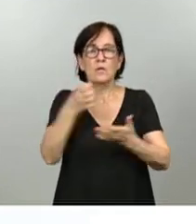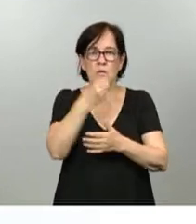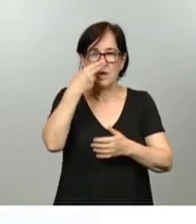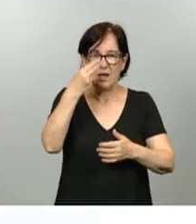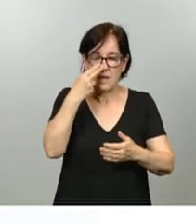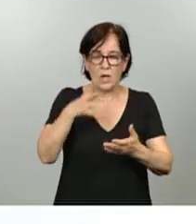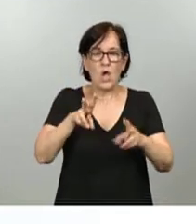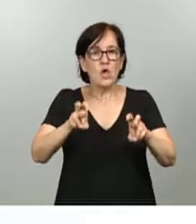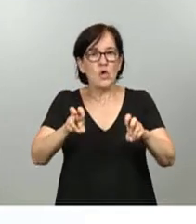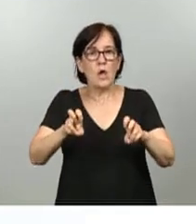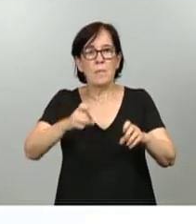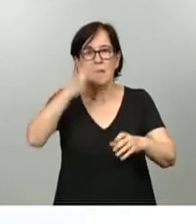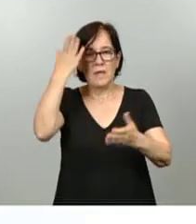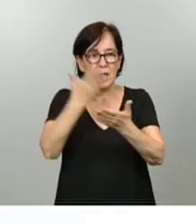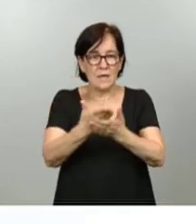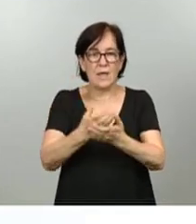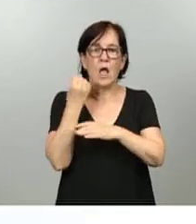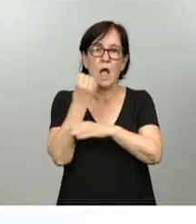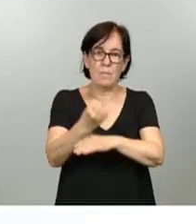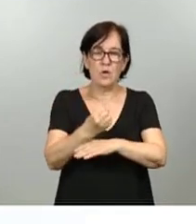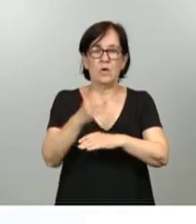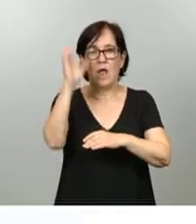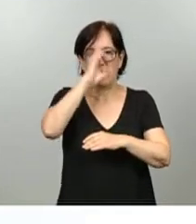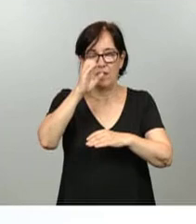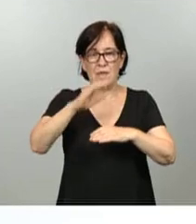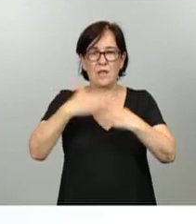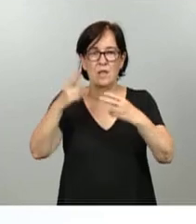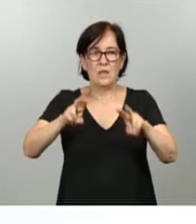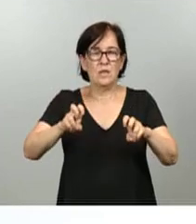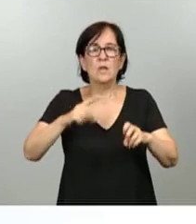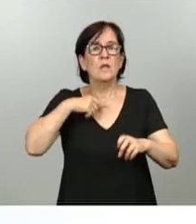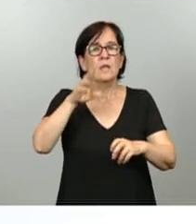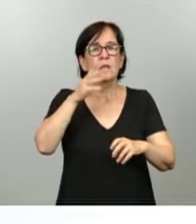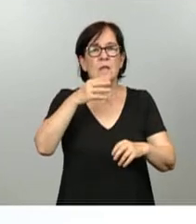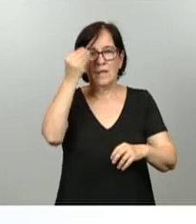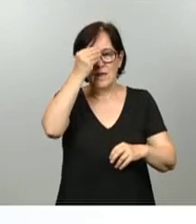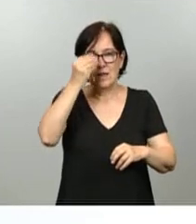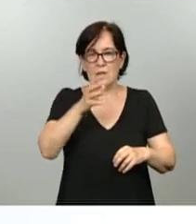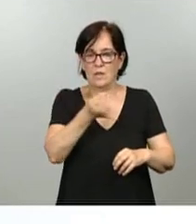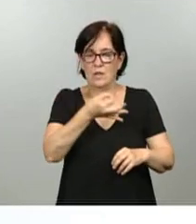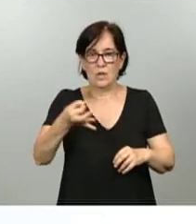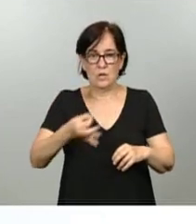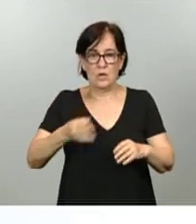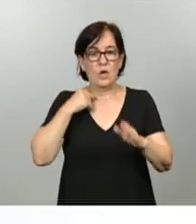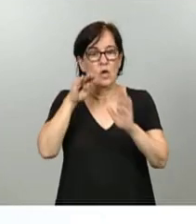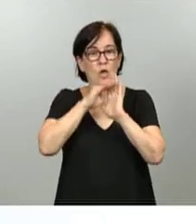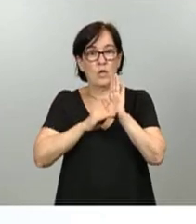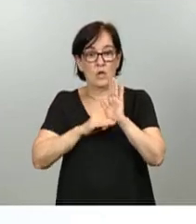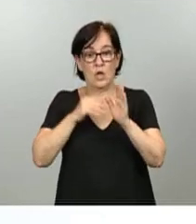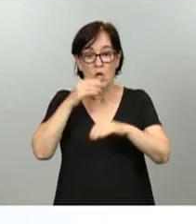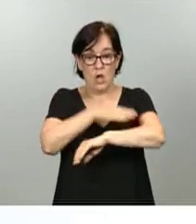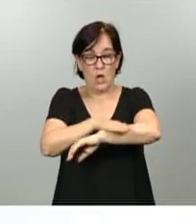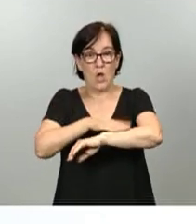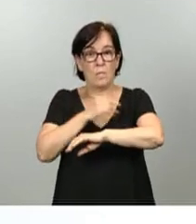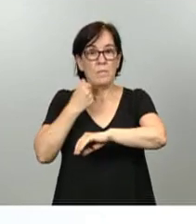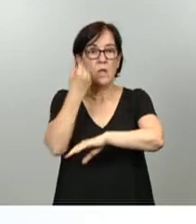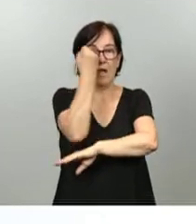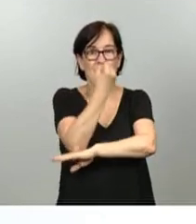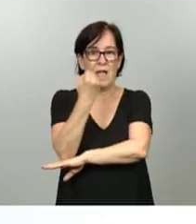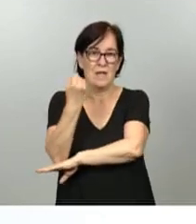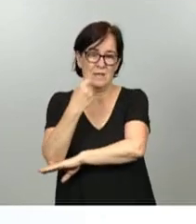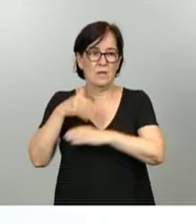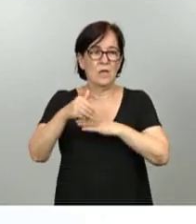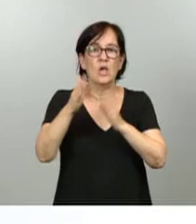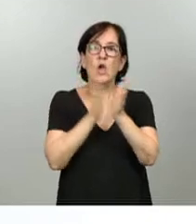iniciativas de apoyo a la ciencia e innovación. Creemos que es un acierto que las medidas de choque del Gobierno construirán pilares para el futuro. Y lo aplaudimos.